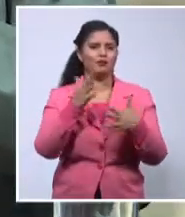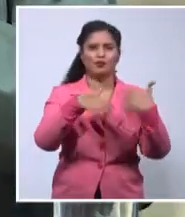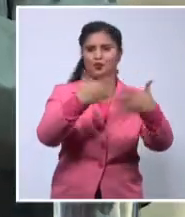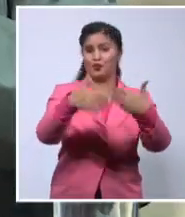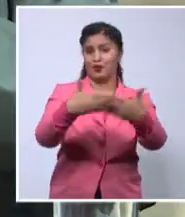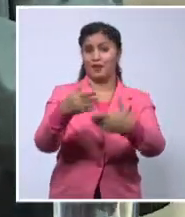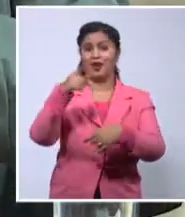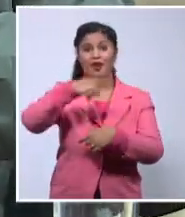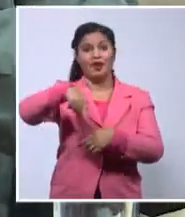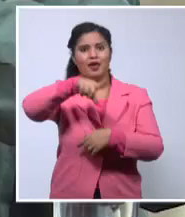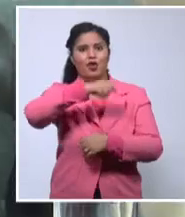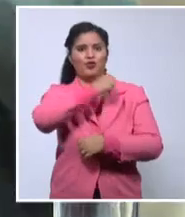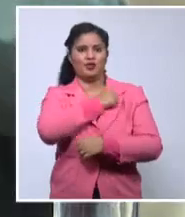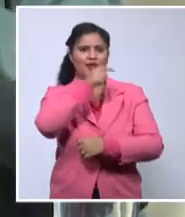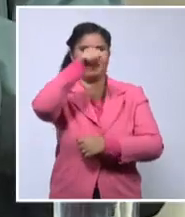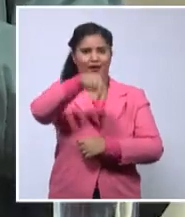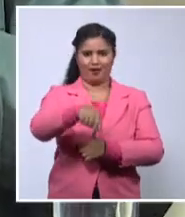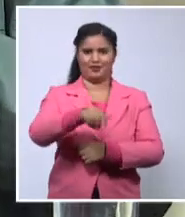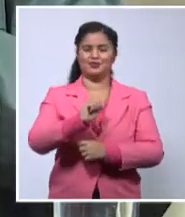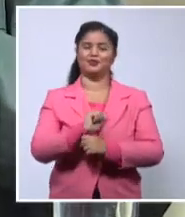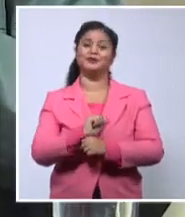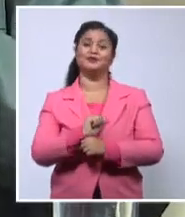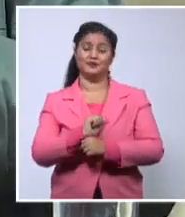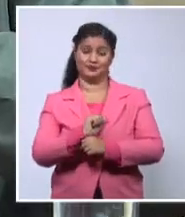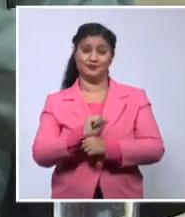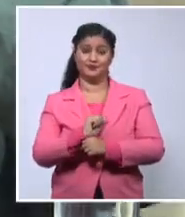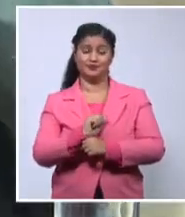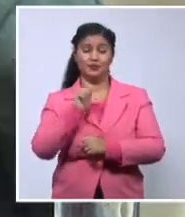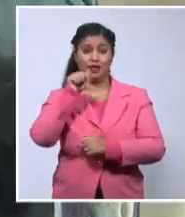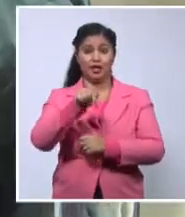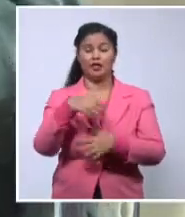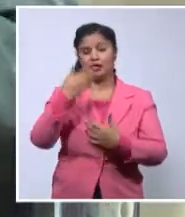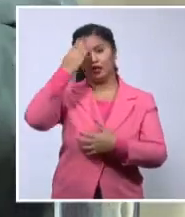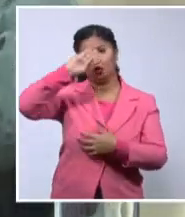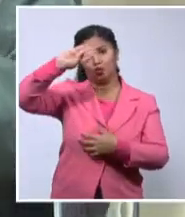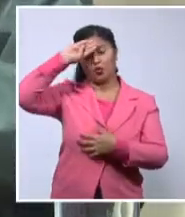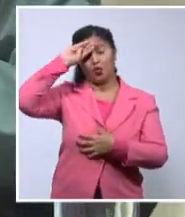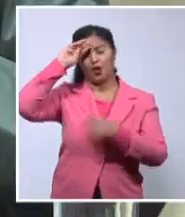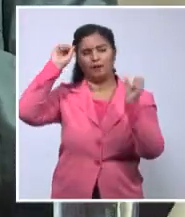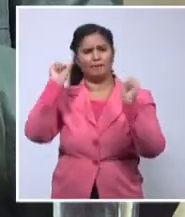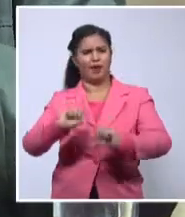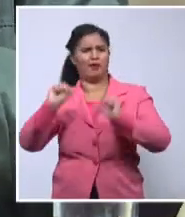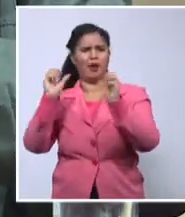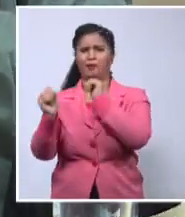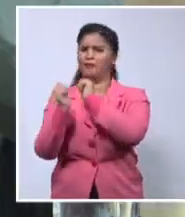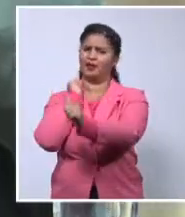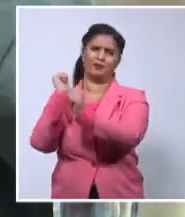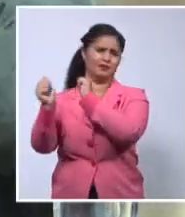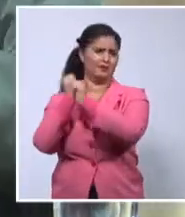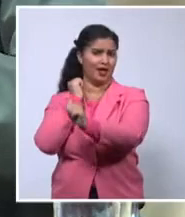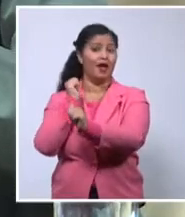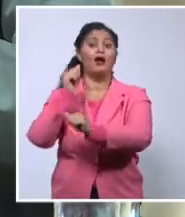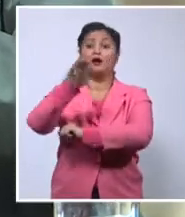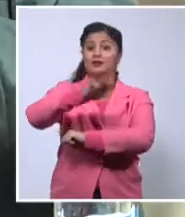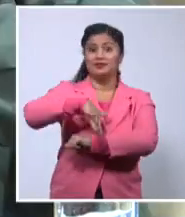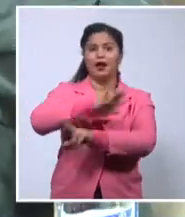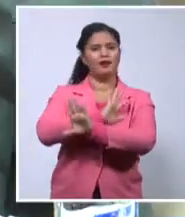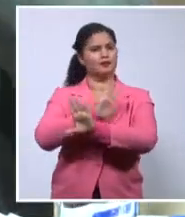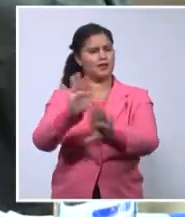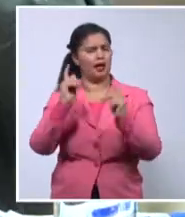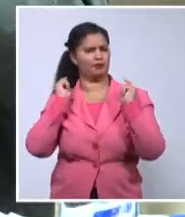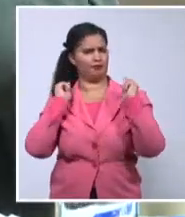pueblo, que este pueblo estalle, que salga entonces a manifestarse, a protestar,